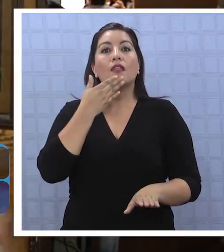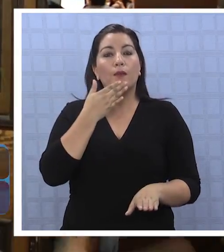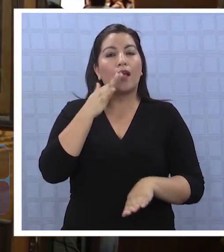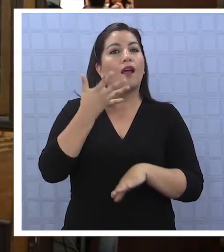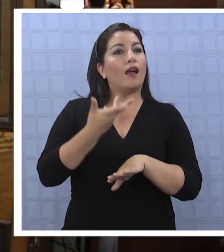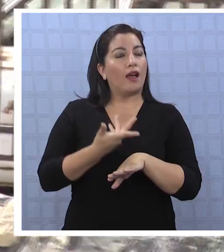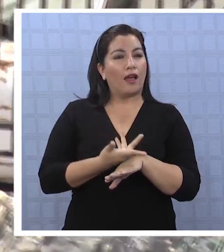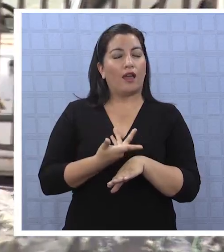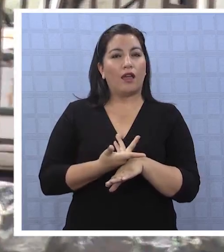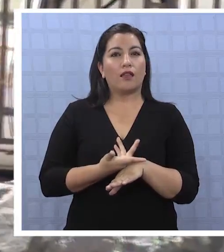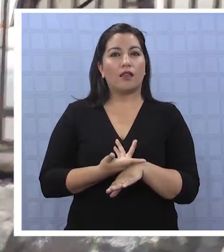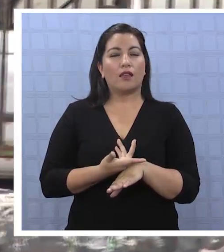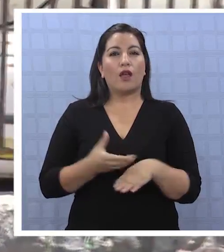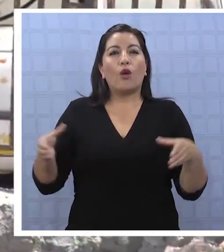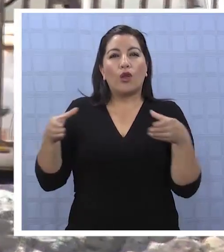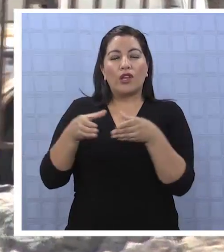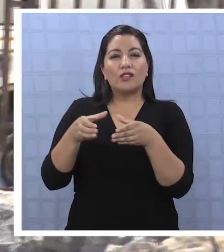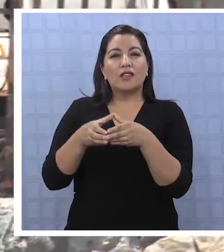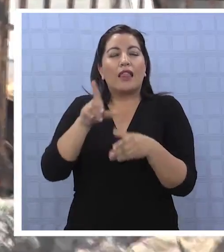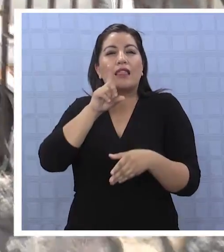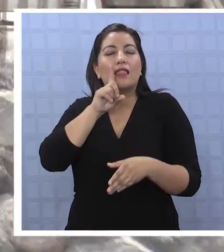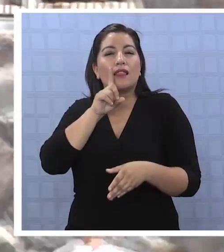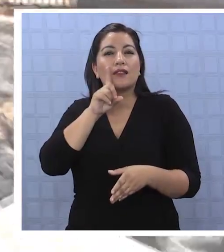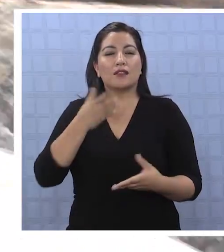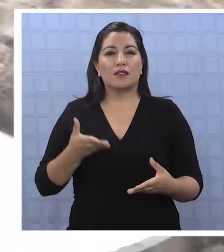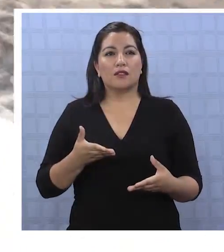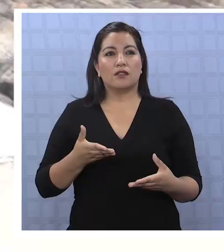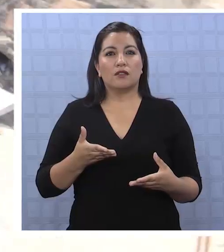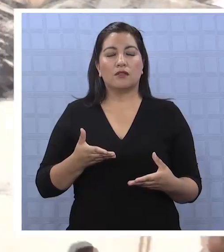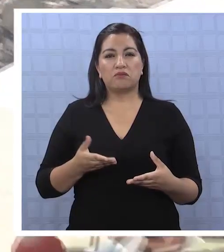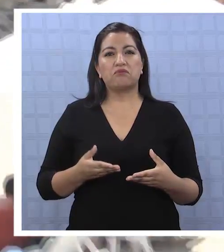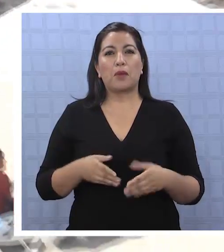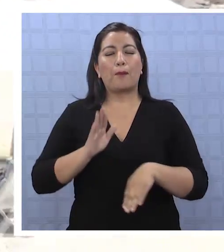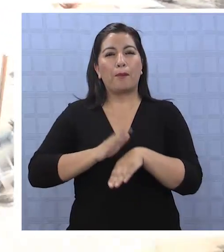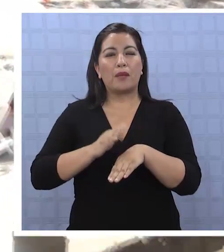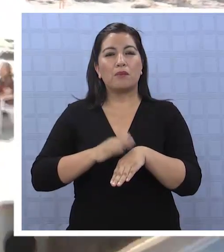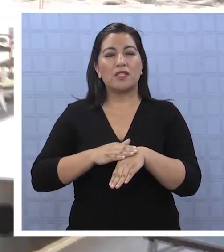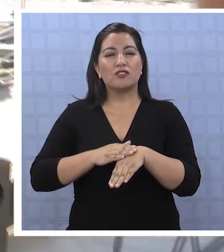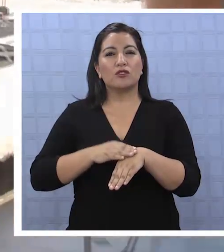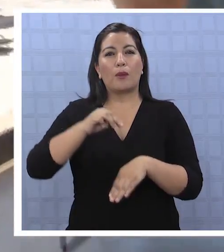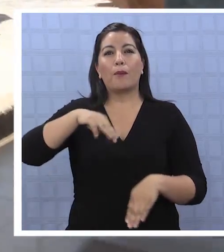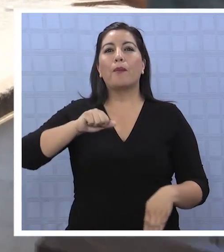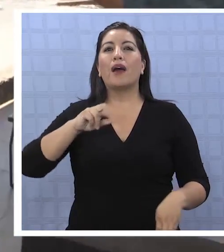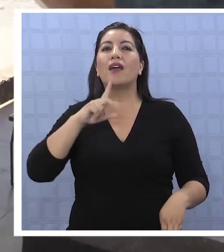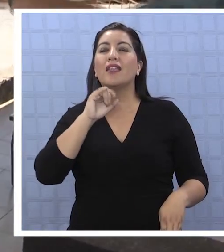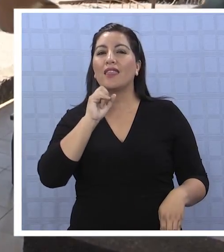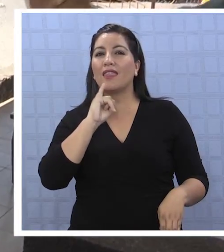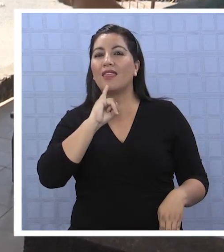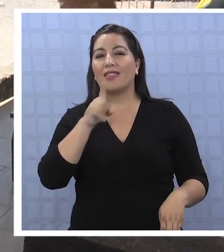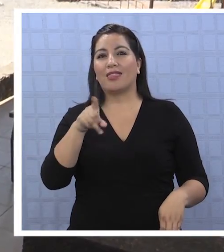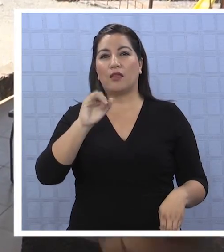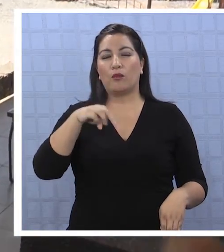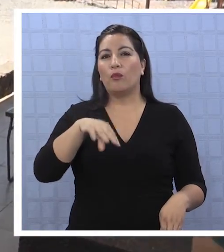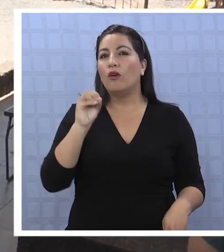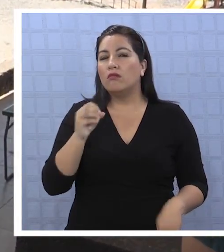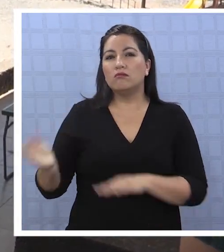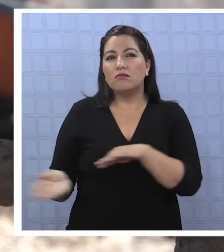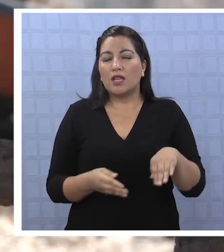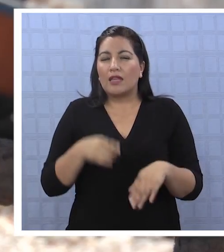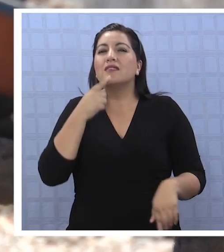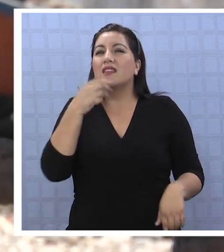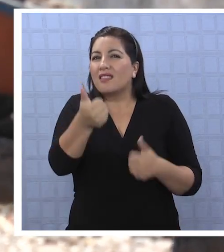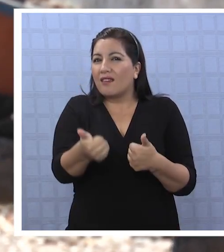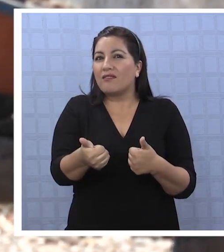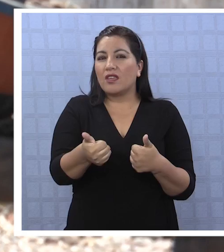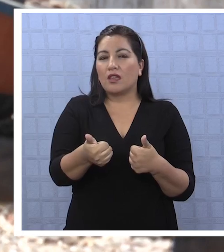tienen, entidades, perdón, que tienen concesiones marítimas. Ahora, está bien, eso me imagino